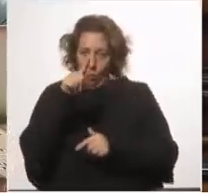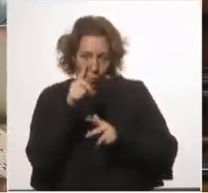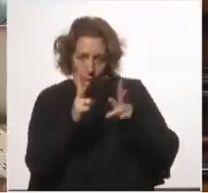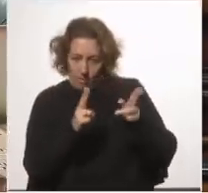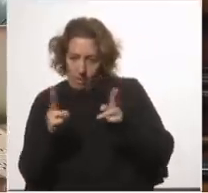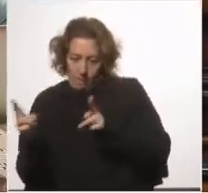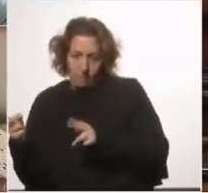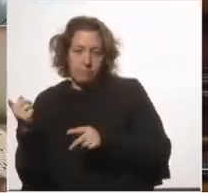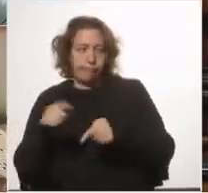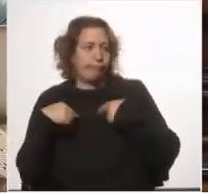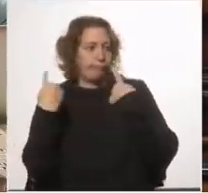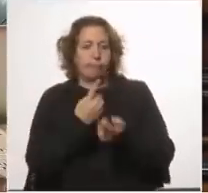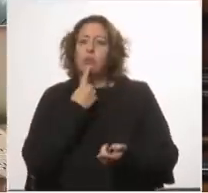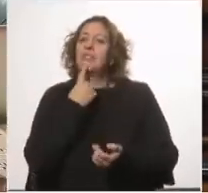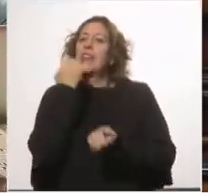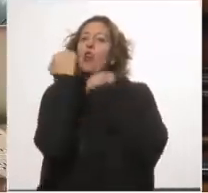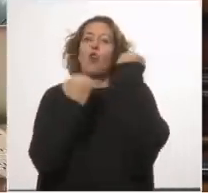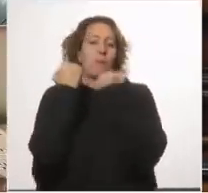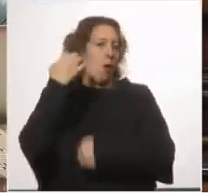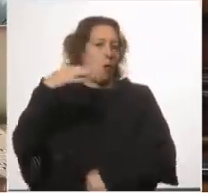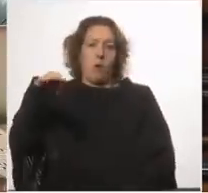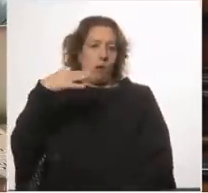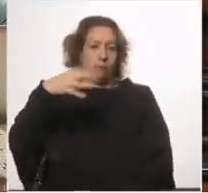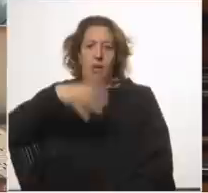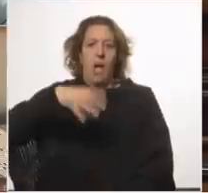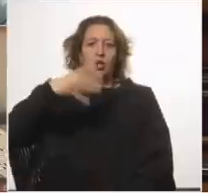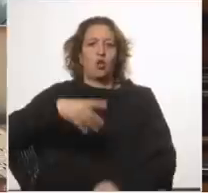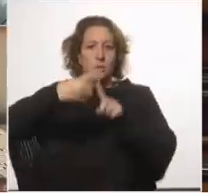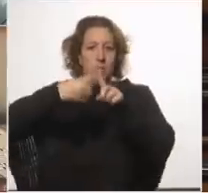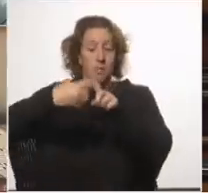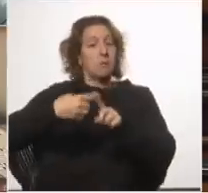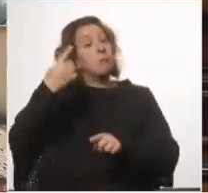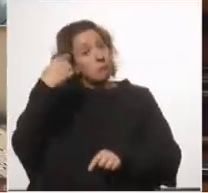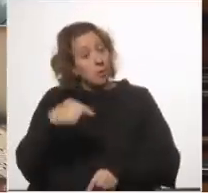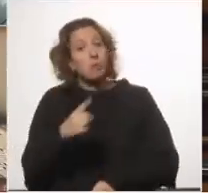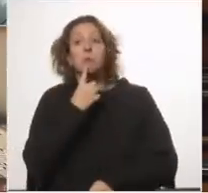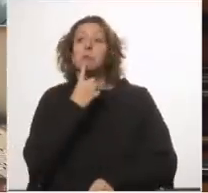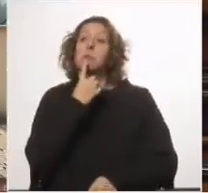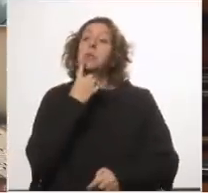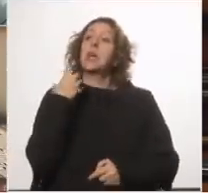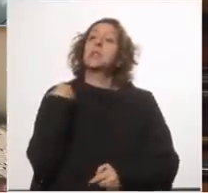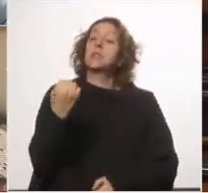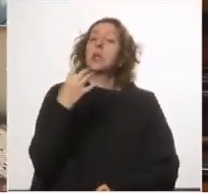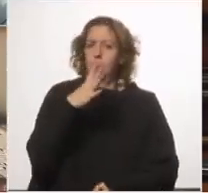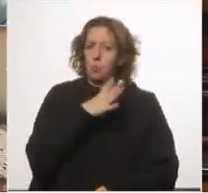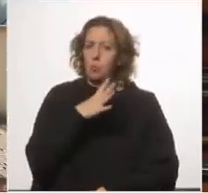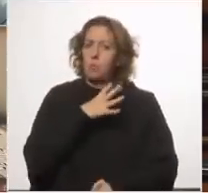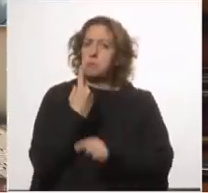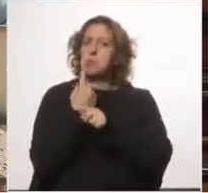Para nosotros la política económica es única en los 14 meses. Pero la política sanitaria tuvo una primera etapa de control.